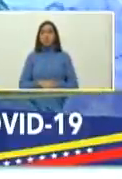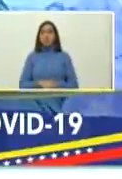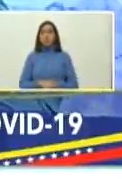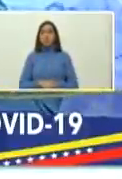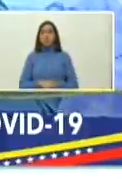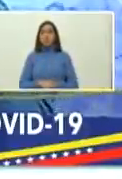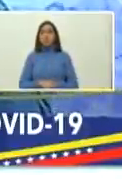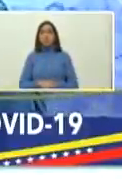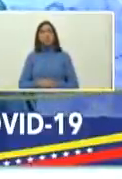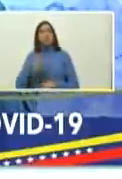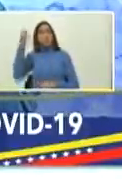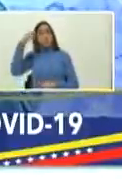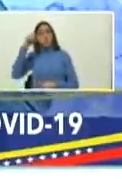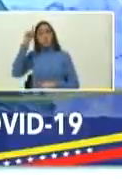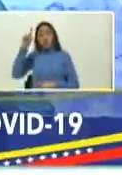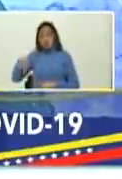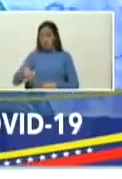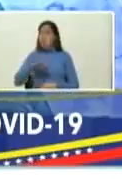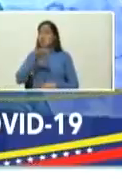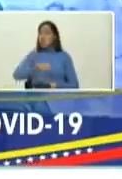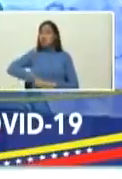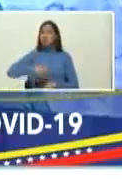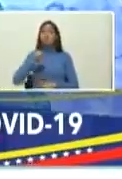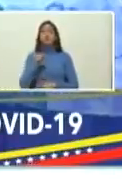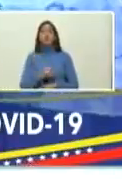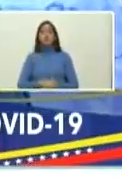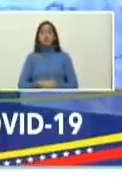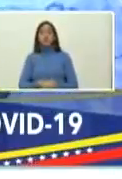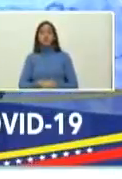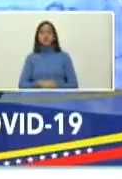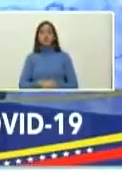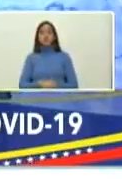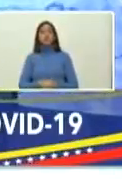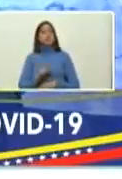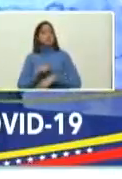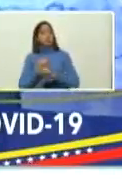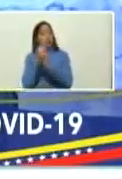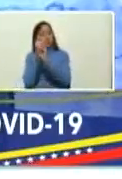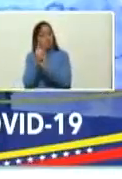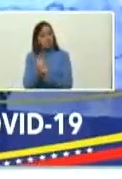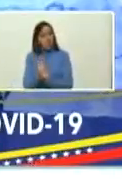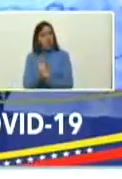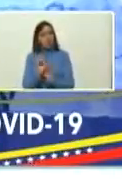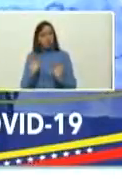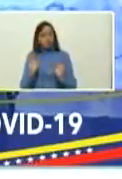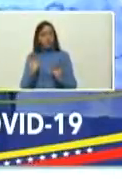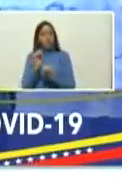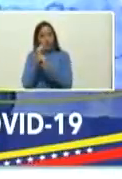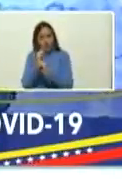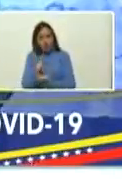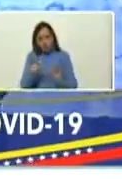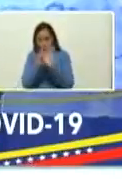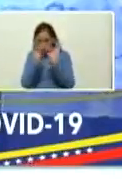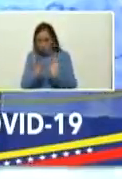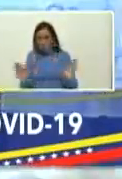y esa medicina también la vamos a comprar en su momento en su manera